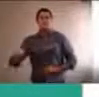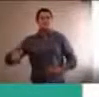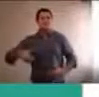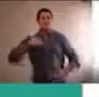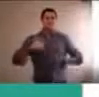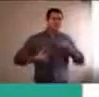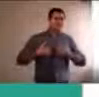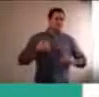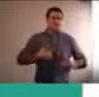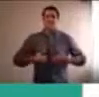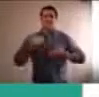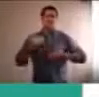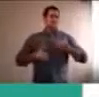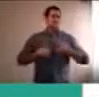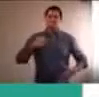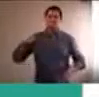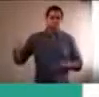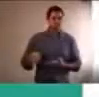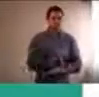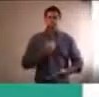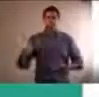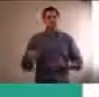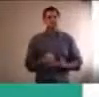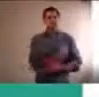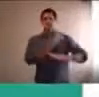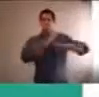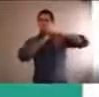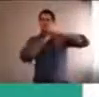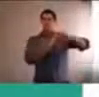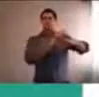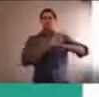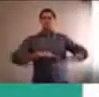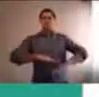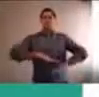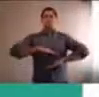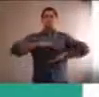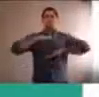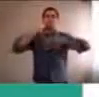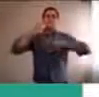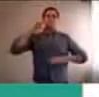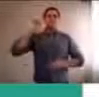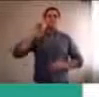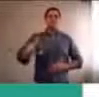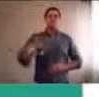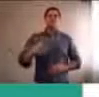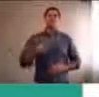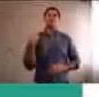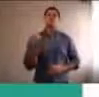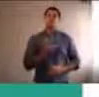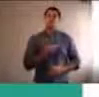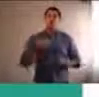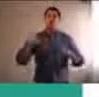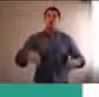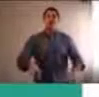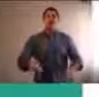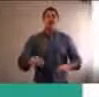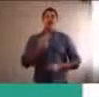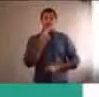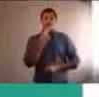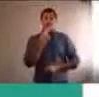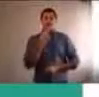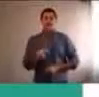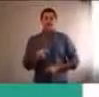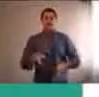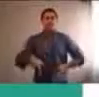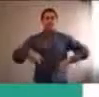alto. Creo que es una oportunidad que nos está poniendo la vida de obligarnos a frenar y empezar a poner mirada en otras cosas.